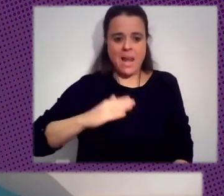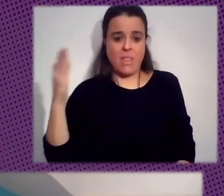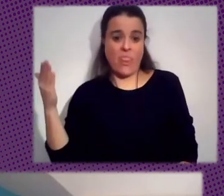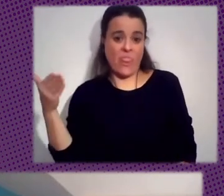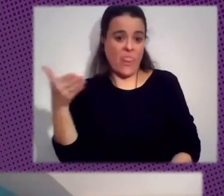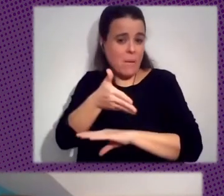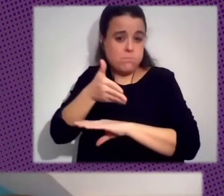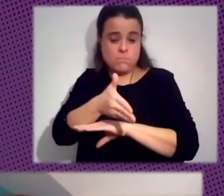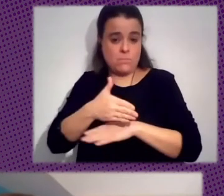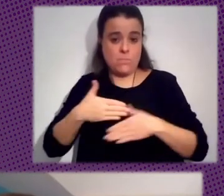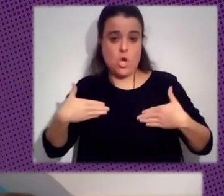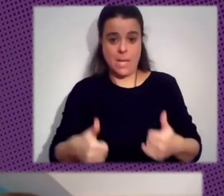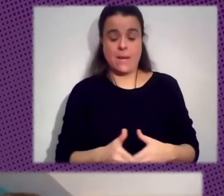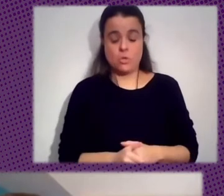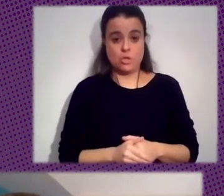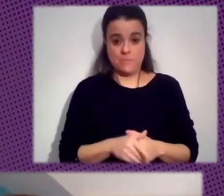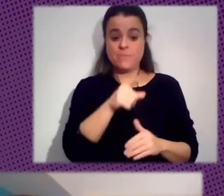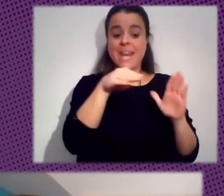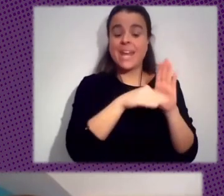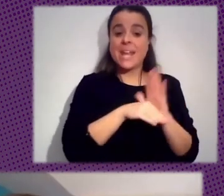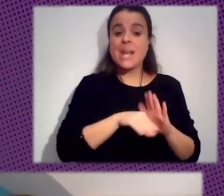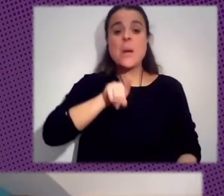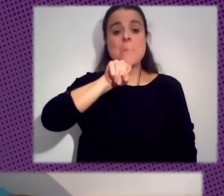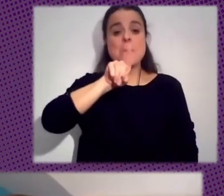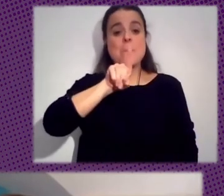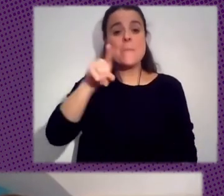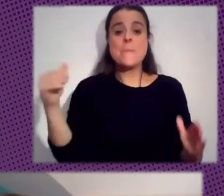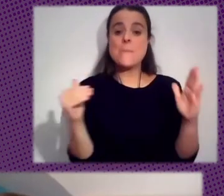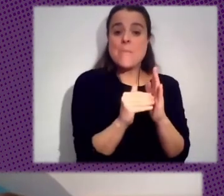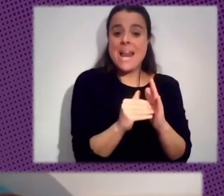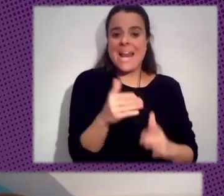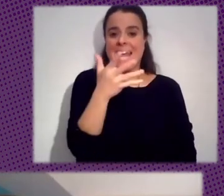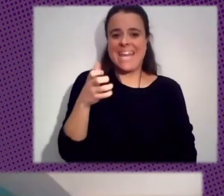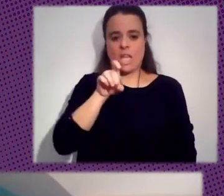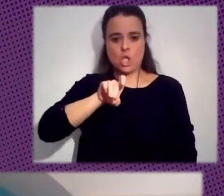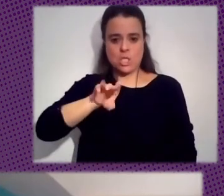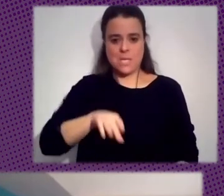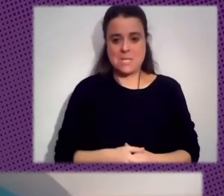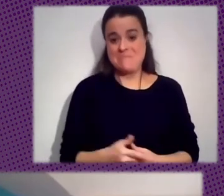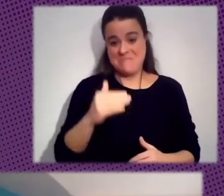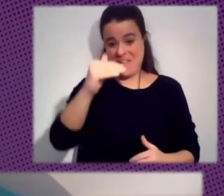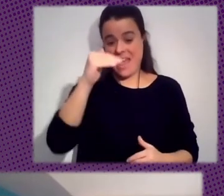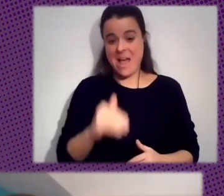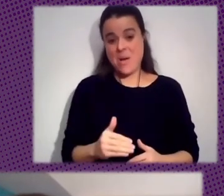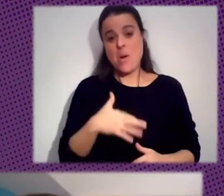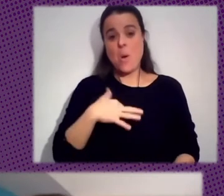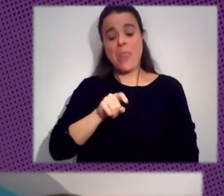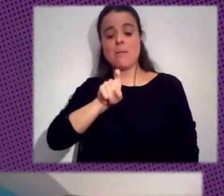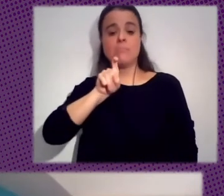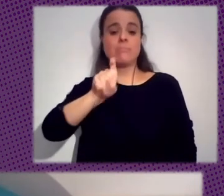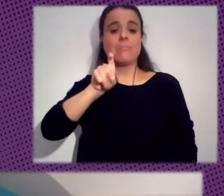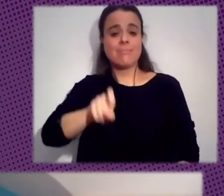Requerimiento 1513 Favor De Hacer Clic Ahí Para Aceptar Instalar Entonces Nuestro